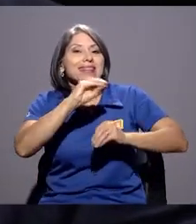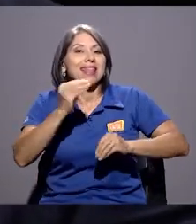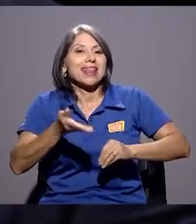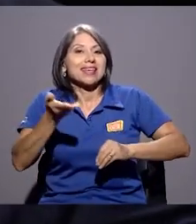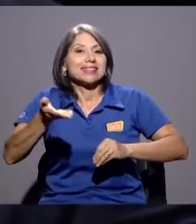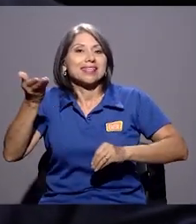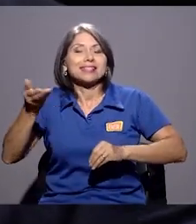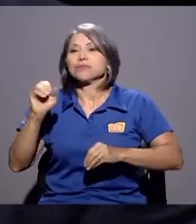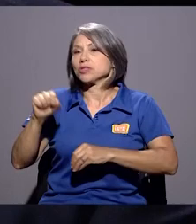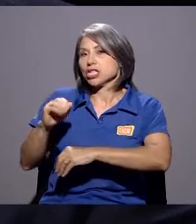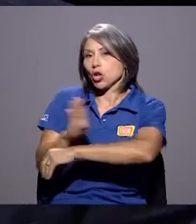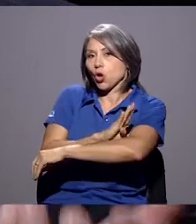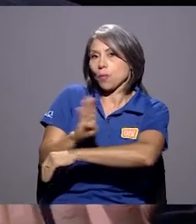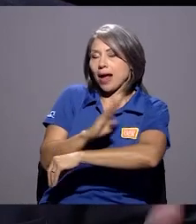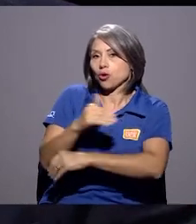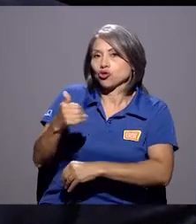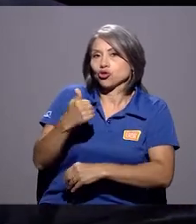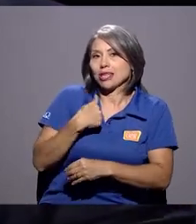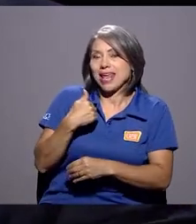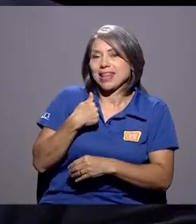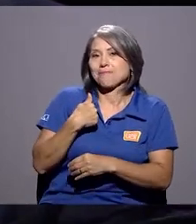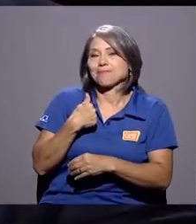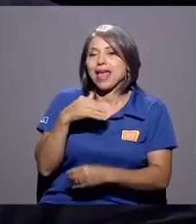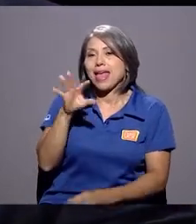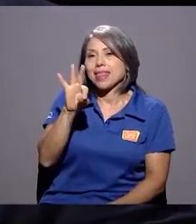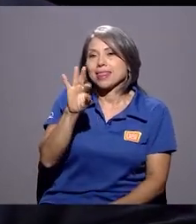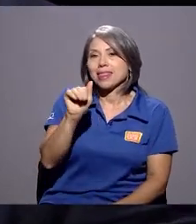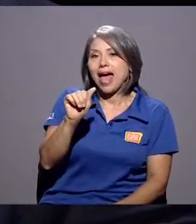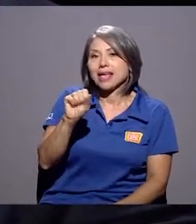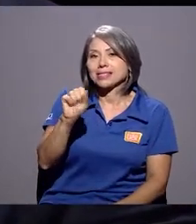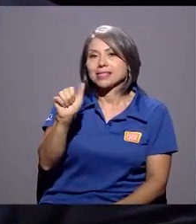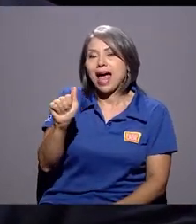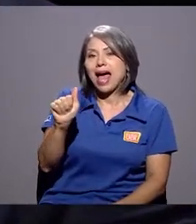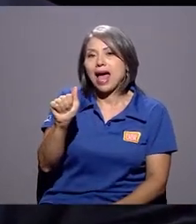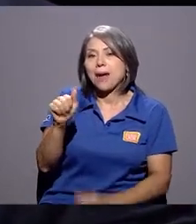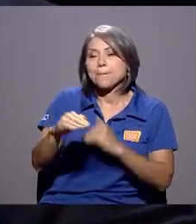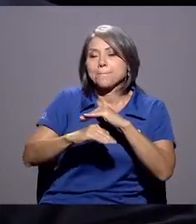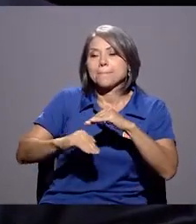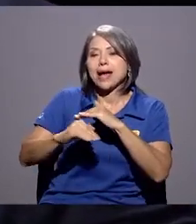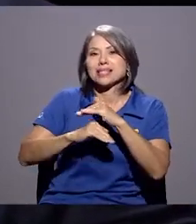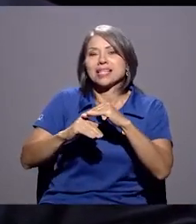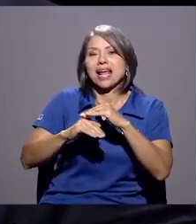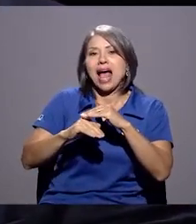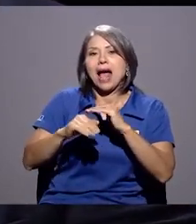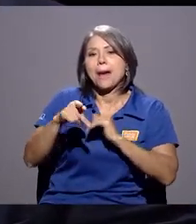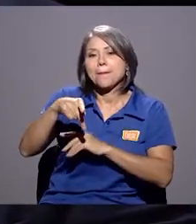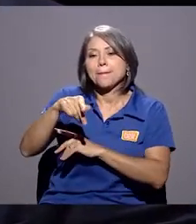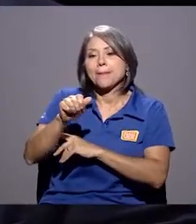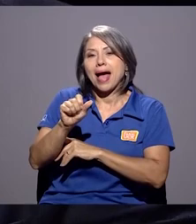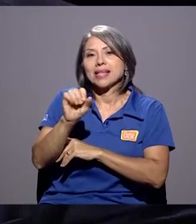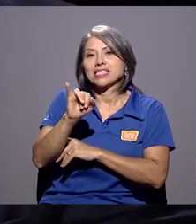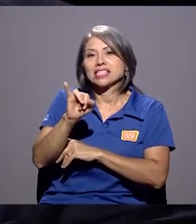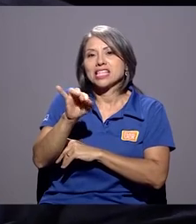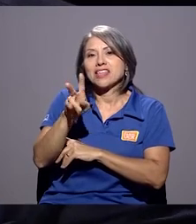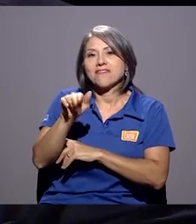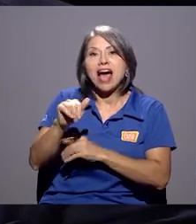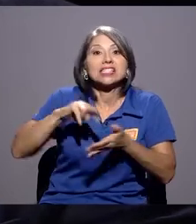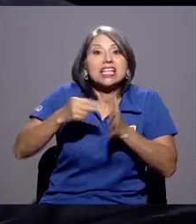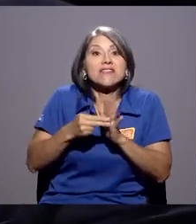del dinero, que es la tasa básica pasiva, que es la tasa a la cual los bancos,